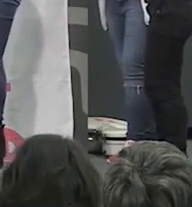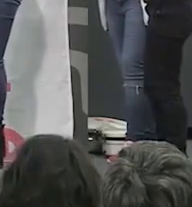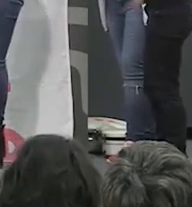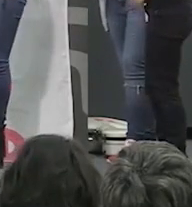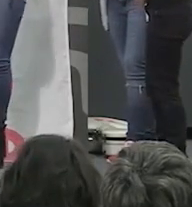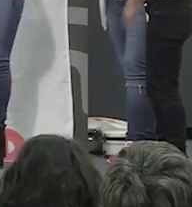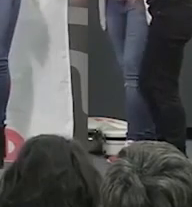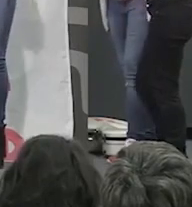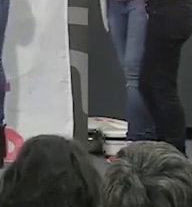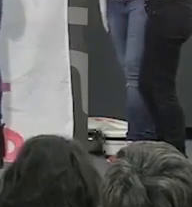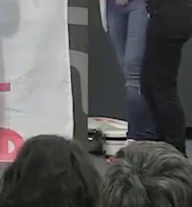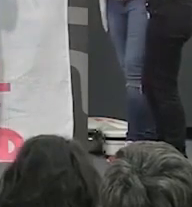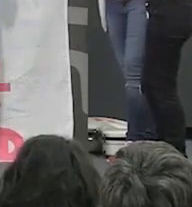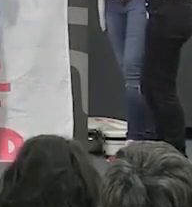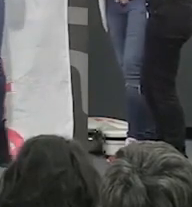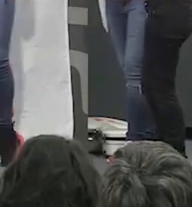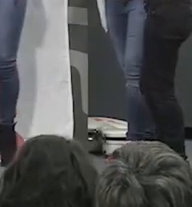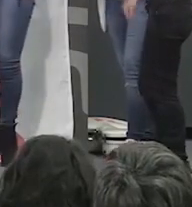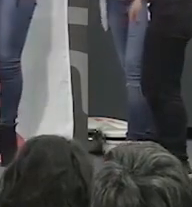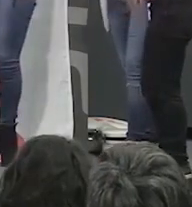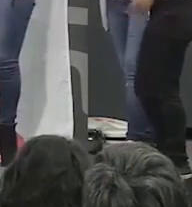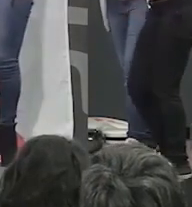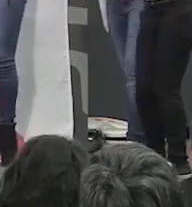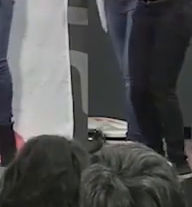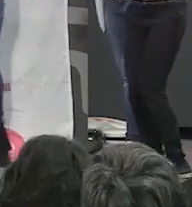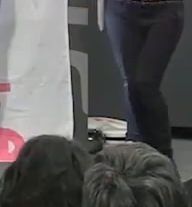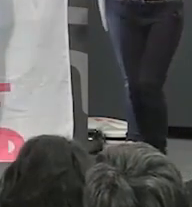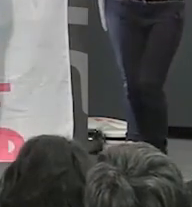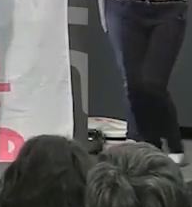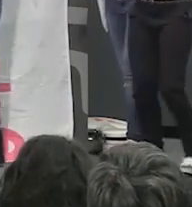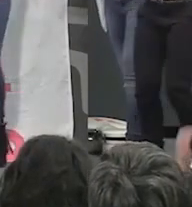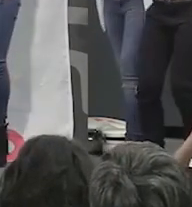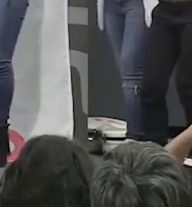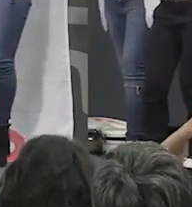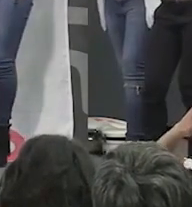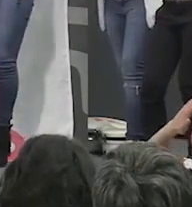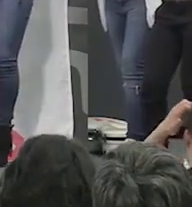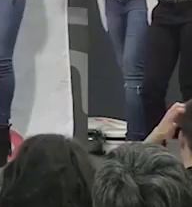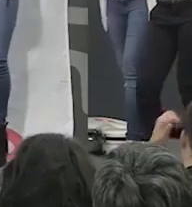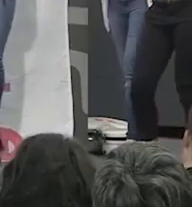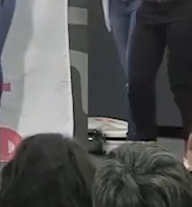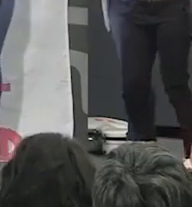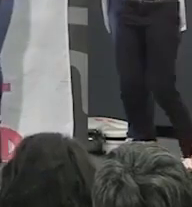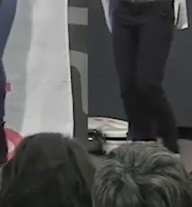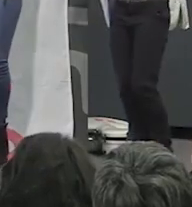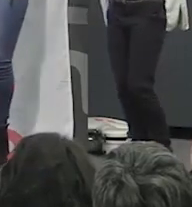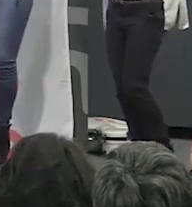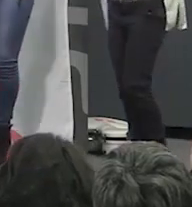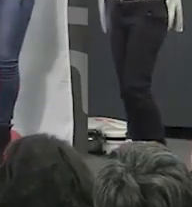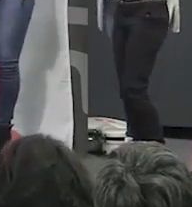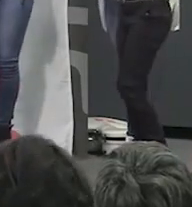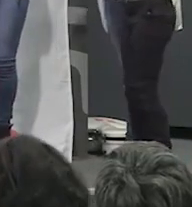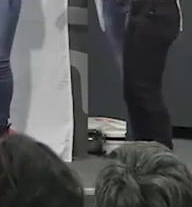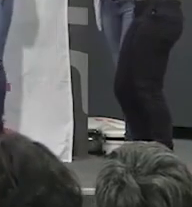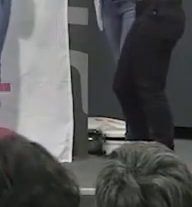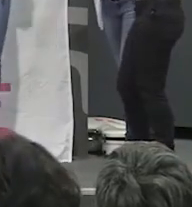Sin miedo a la libertad Vamos a cruzar el puente Sin miedo a la libertad